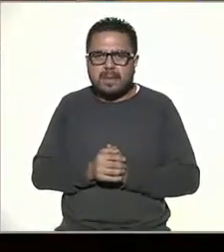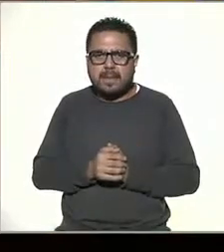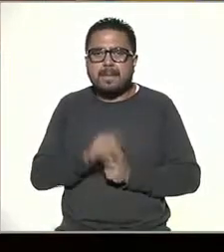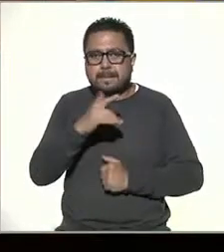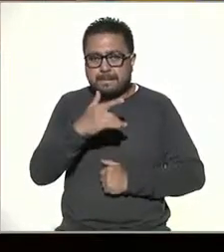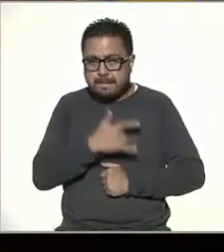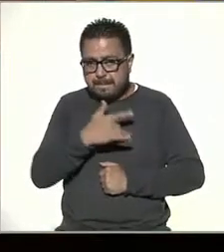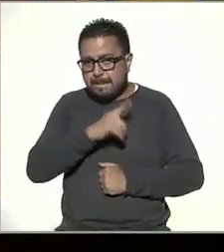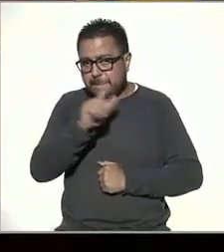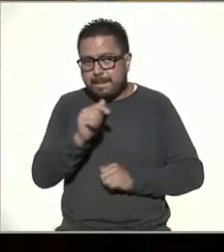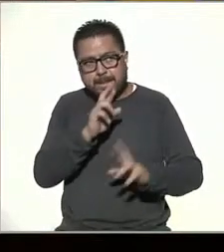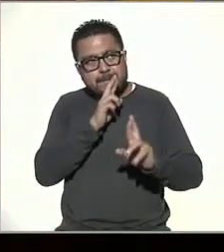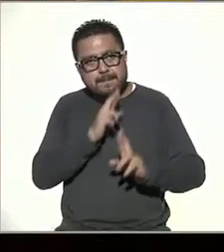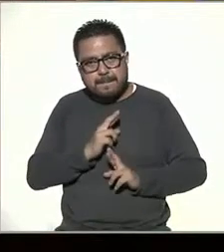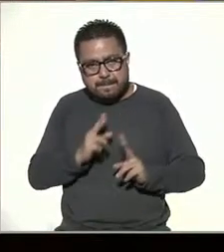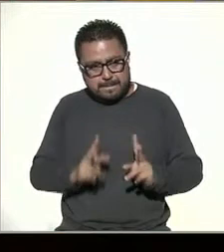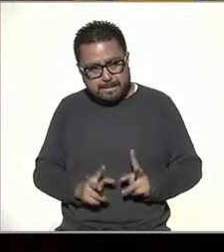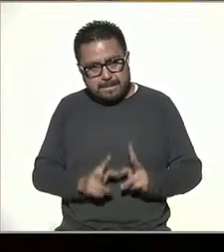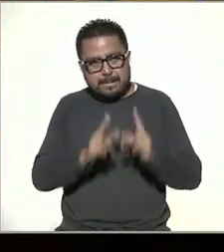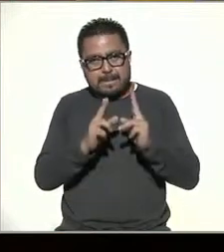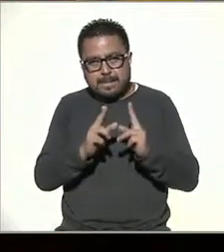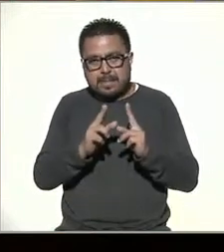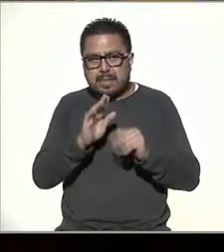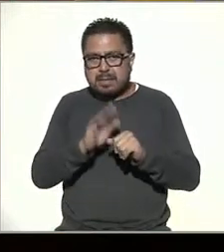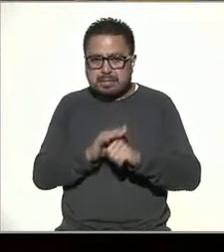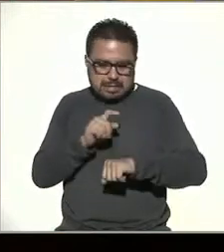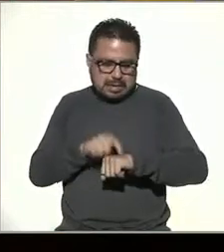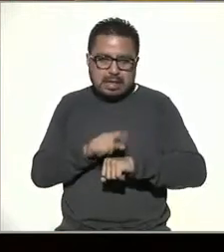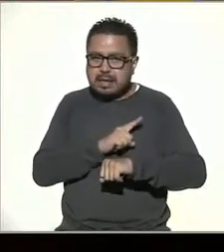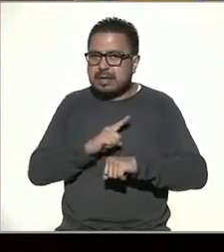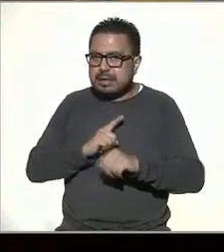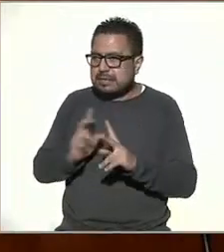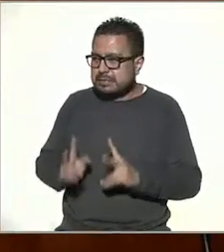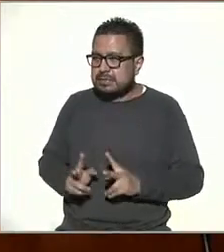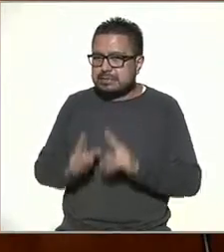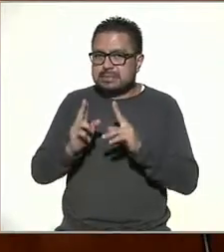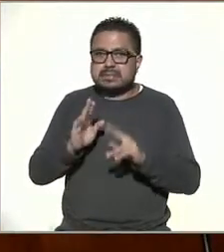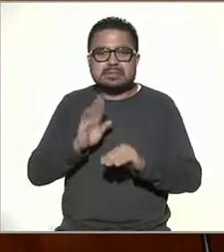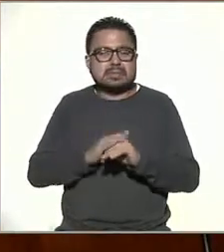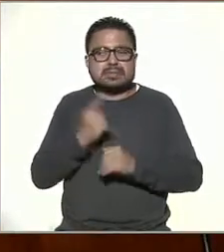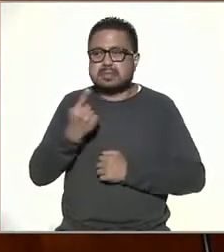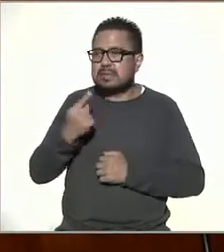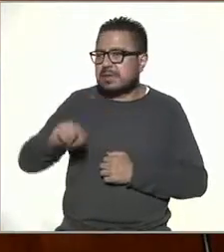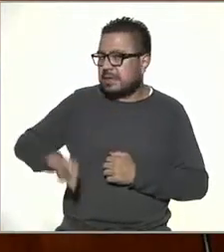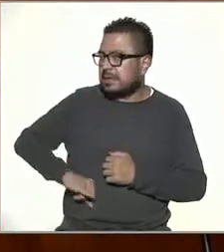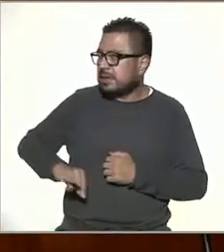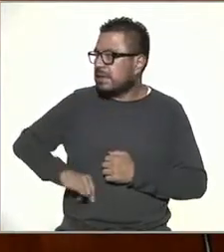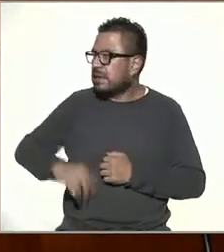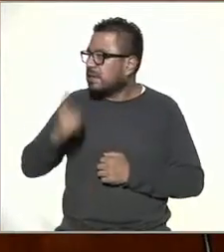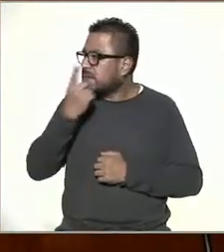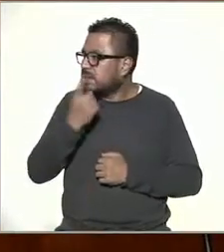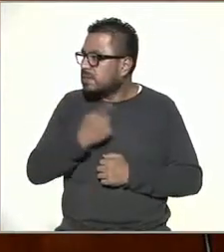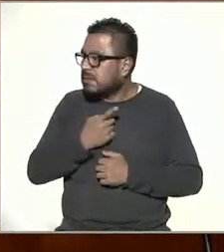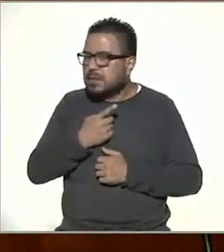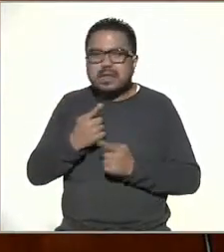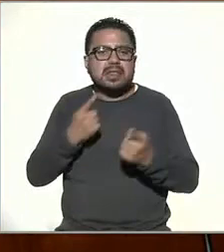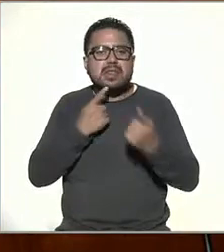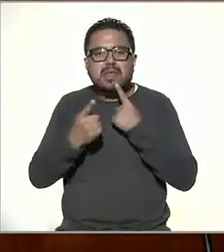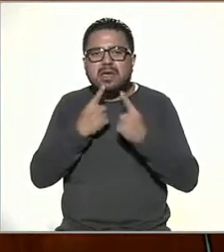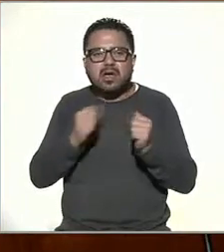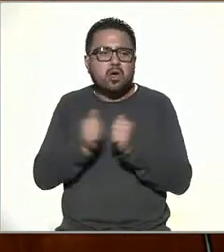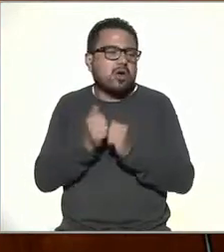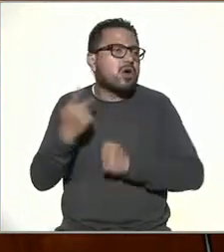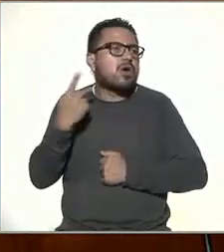parece si nos respondes después de la pausa? ¿cómo no? porque ya tenemos que ir al corte y porque es bien interesante porque nos has dicho que han entrado en diálogo con